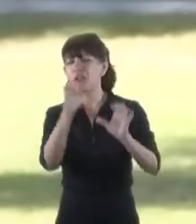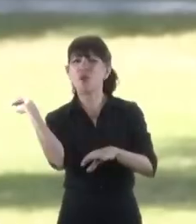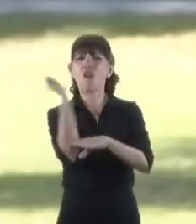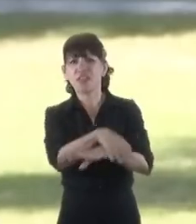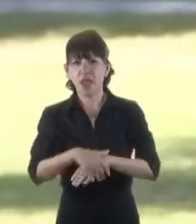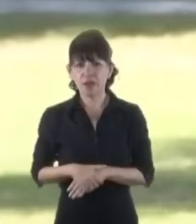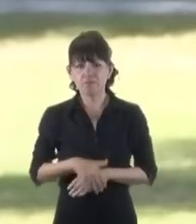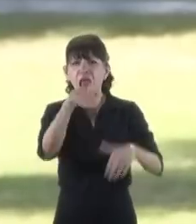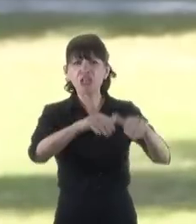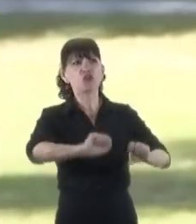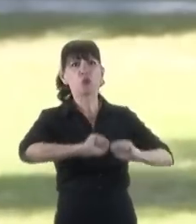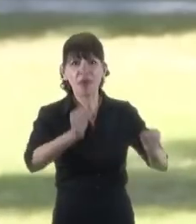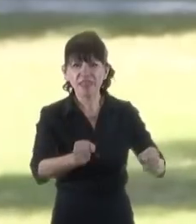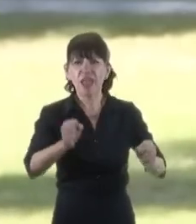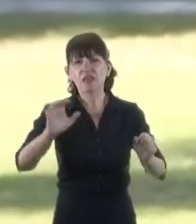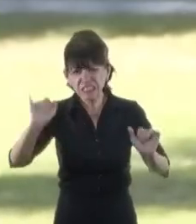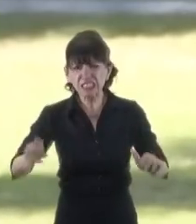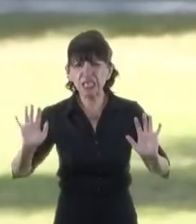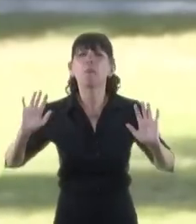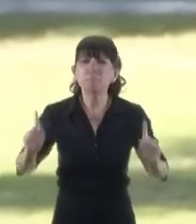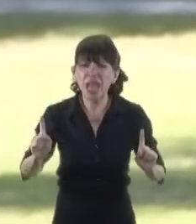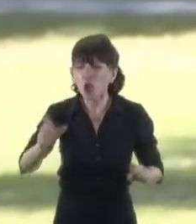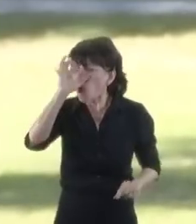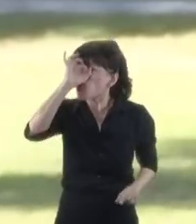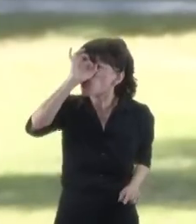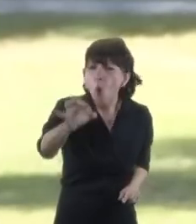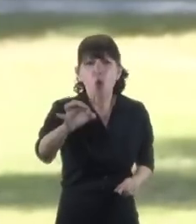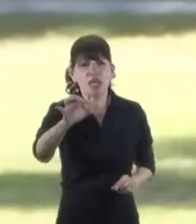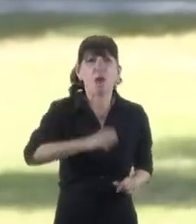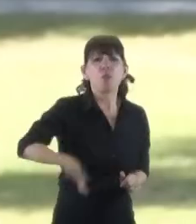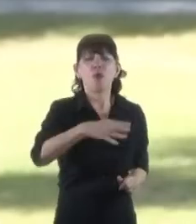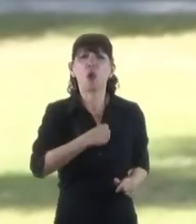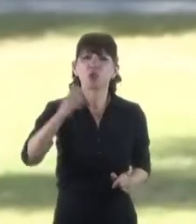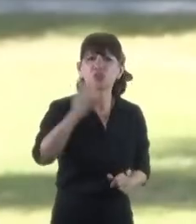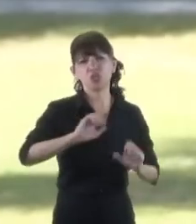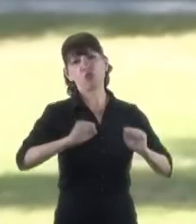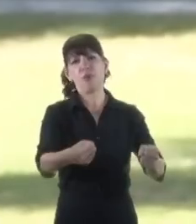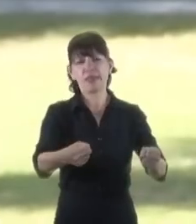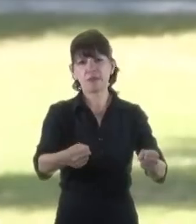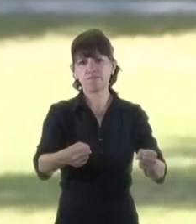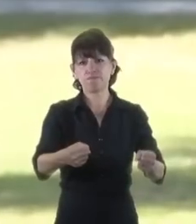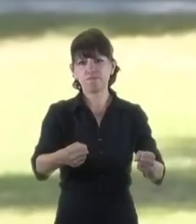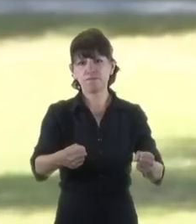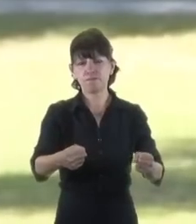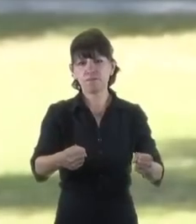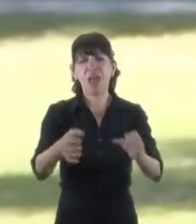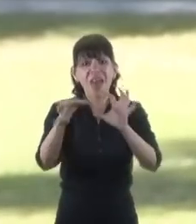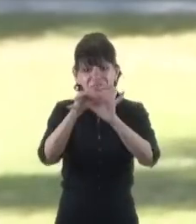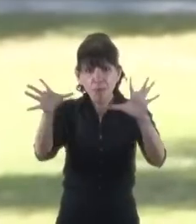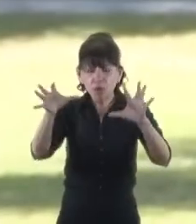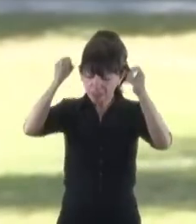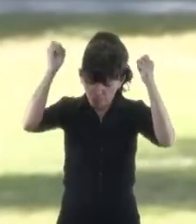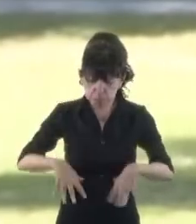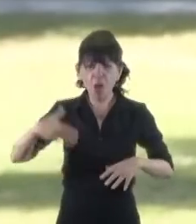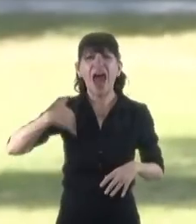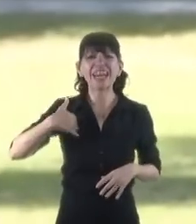suspender una elección pero jamás podrán suspender la voluntad popular. La democracia llegó a la Argentina hace